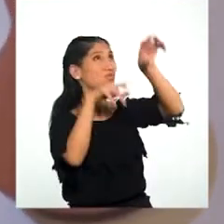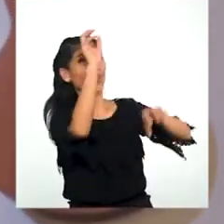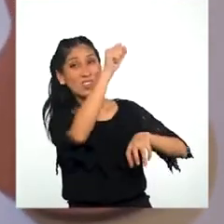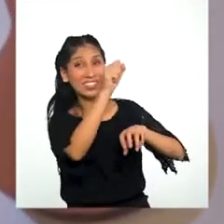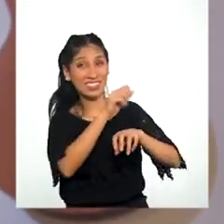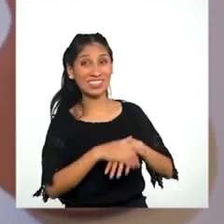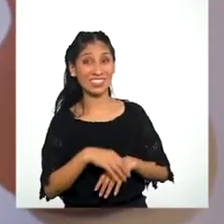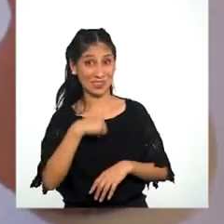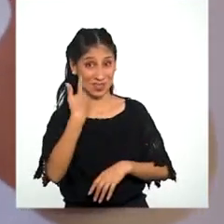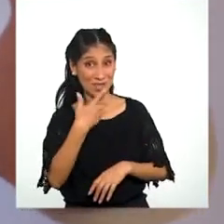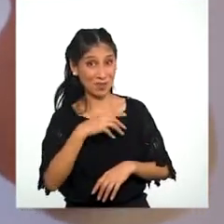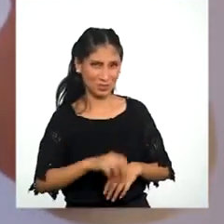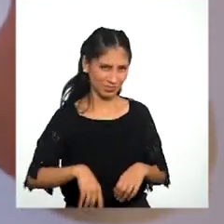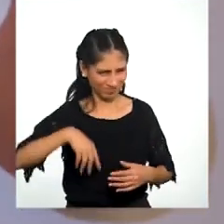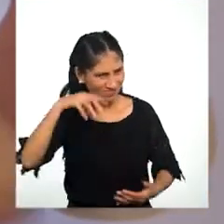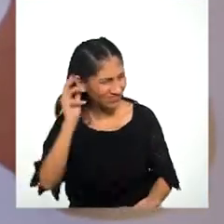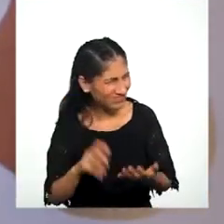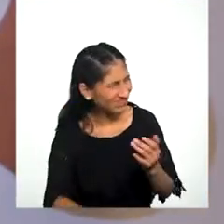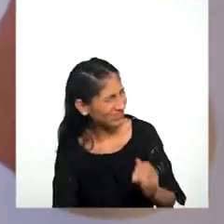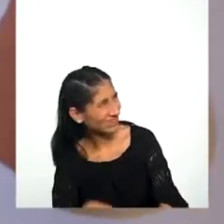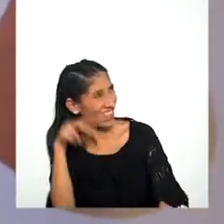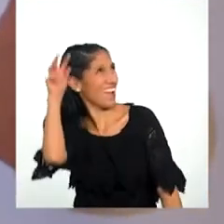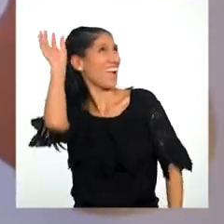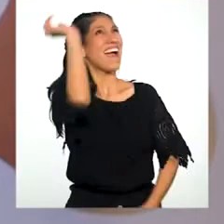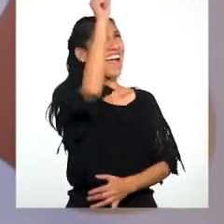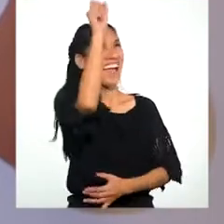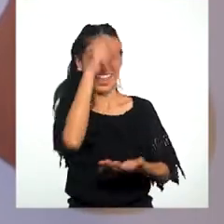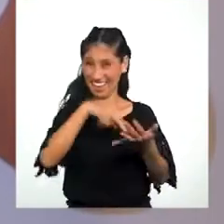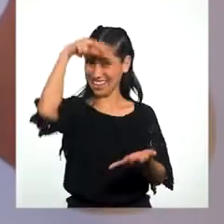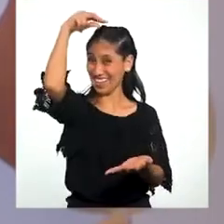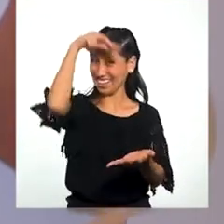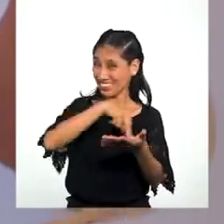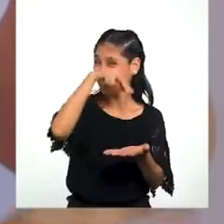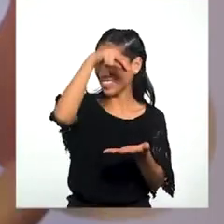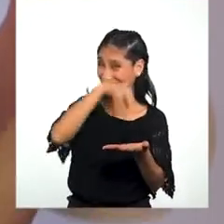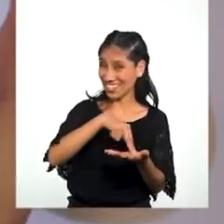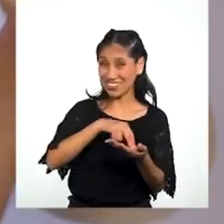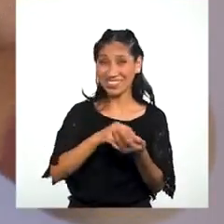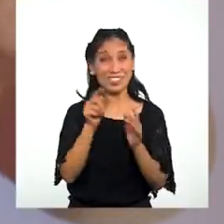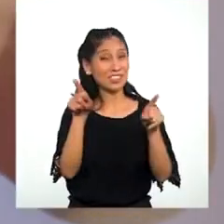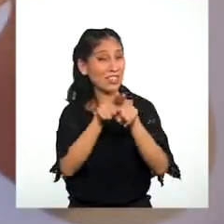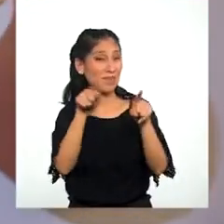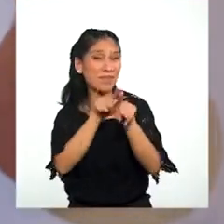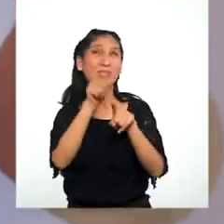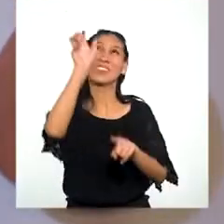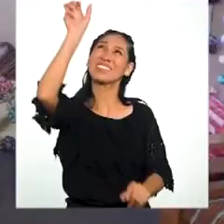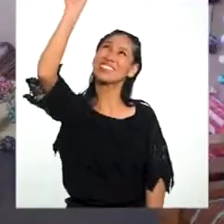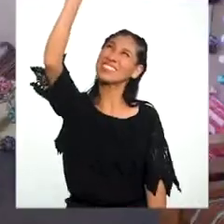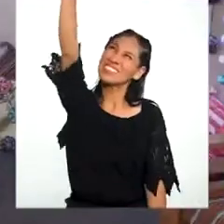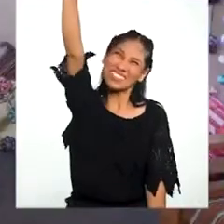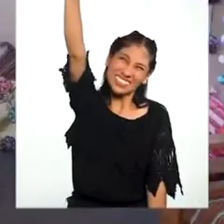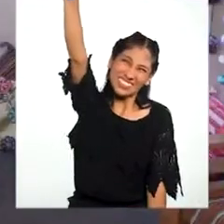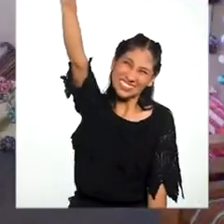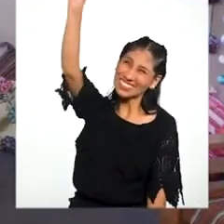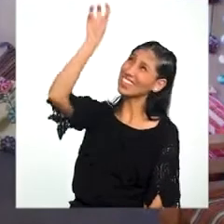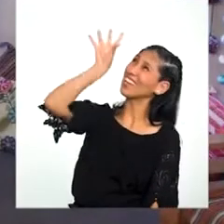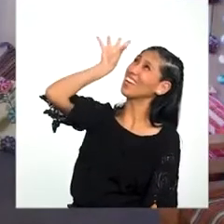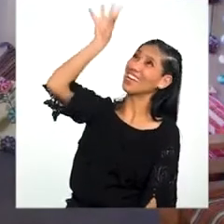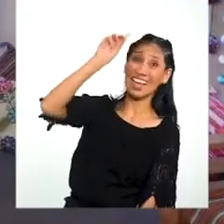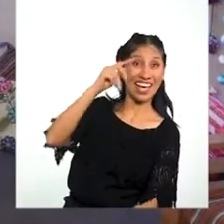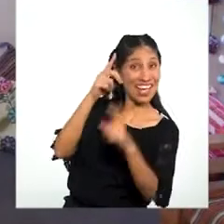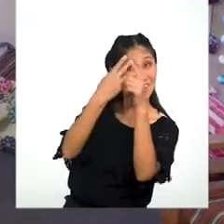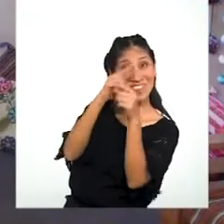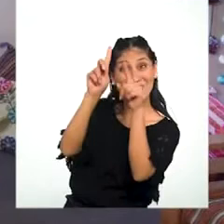agachamos para tomar impulso y saltar muy alto para alcanzarlas O también podemos estirarnos, estirarnos,